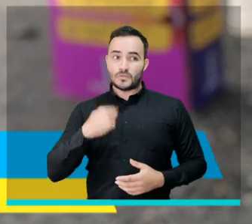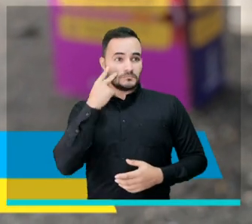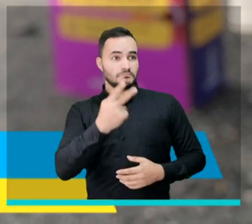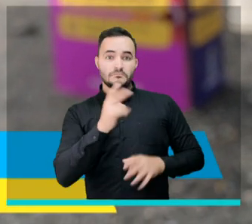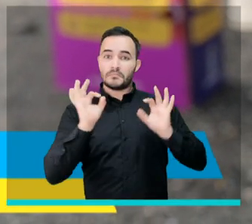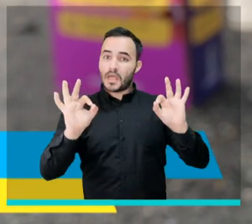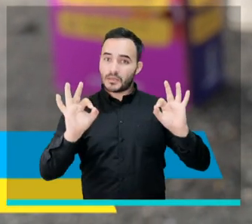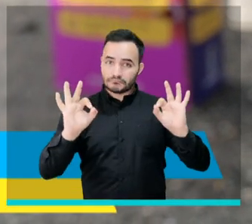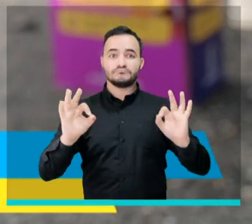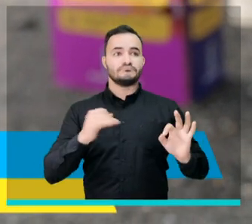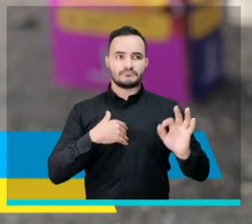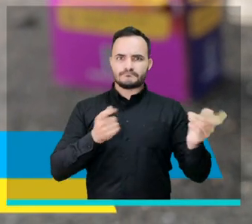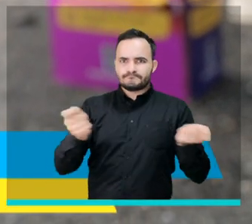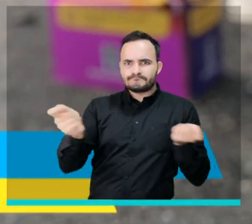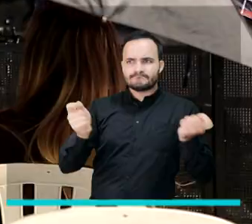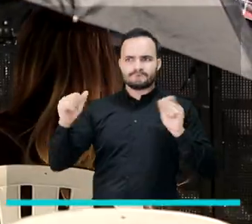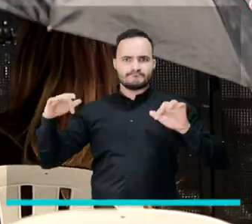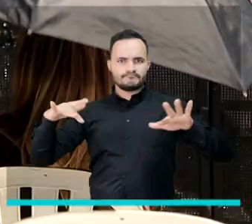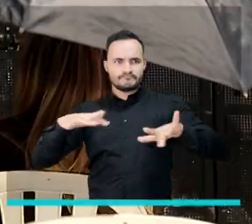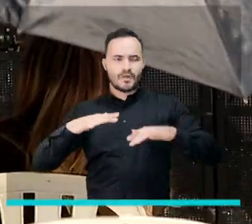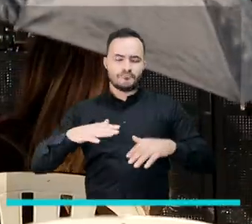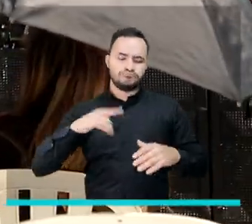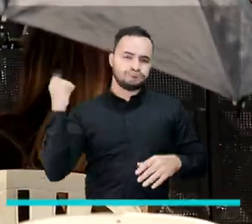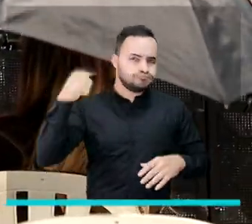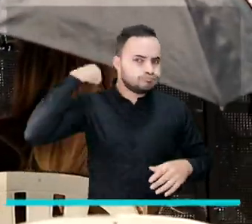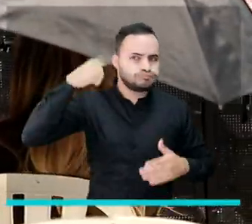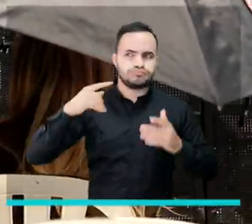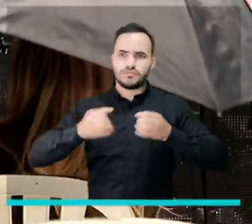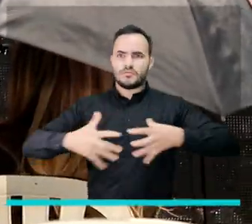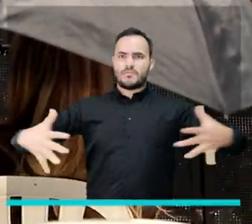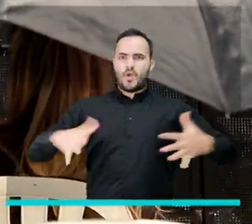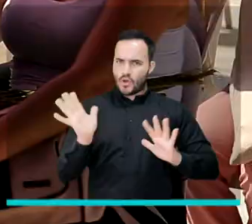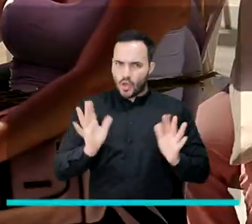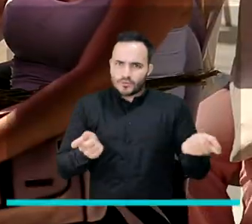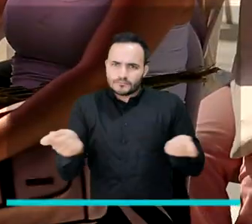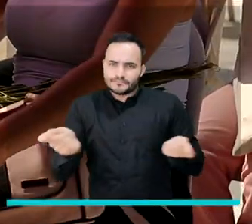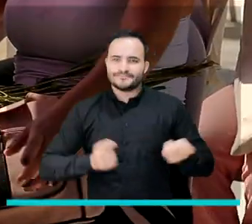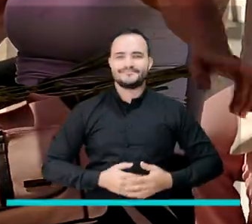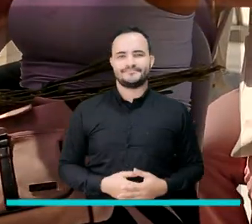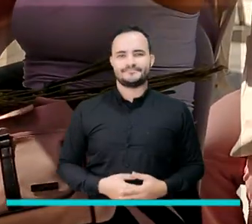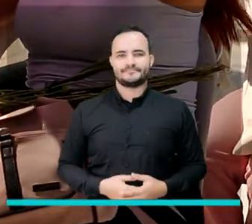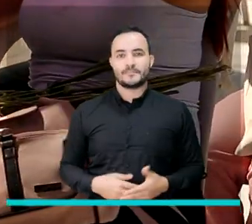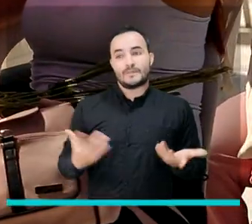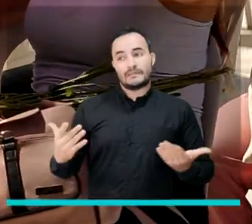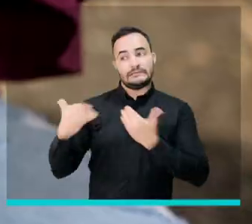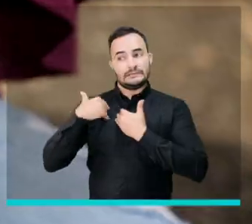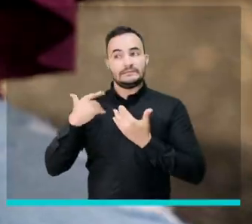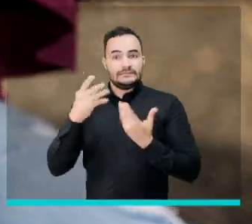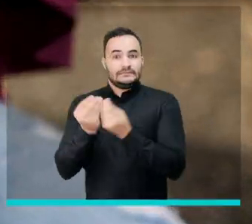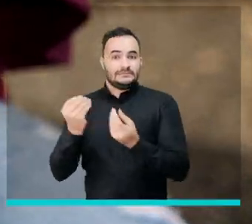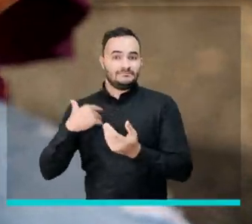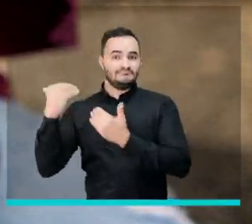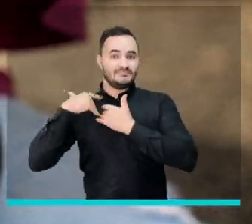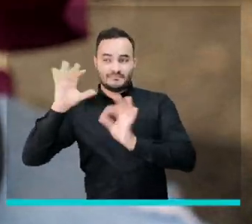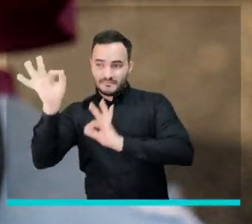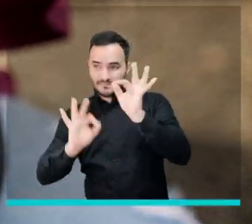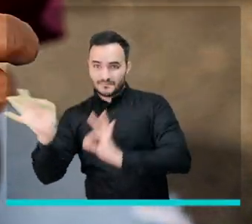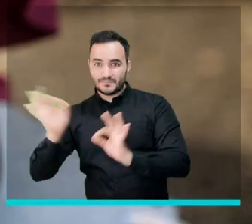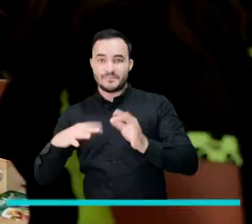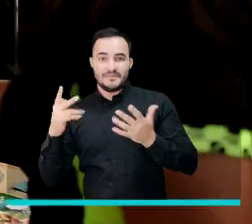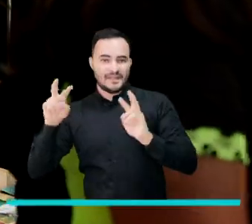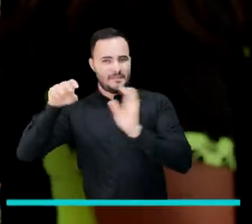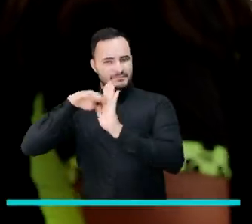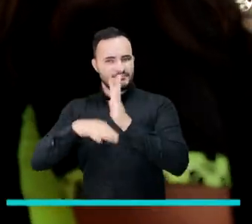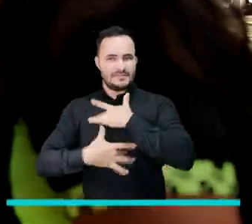controlan todo el aforo. Aunque la organización de los eventos fue muy estricta con los protocolos, el